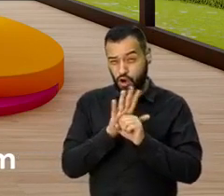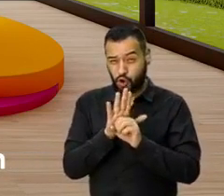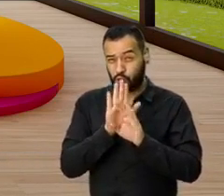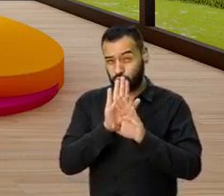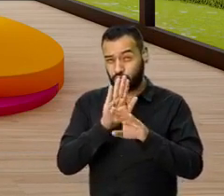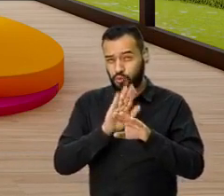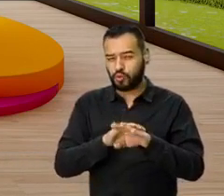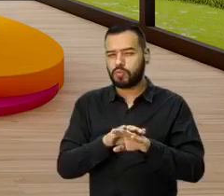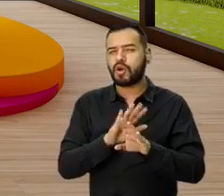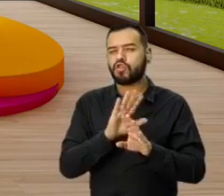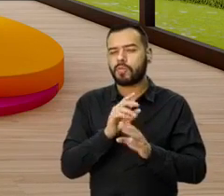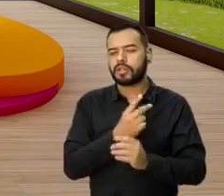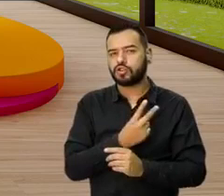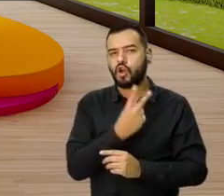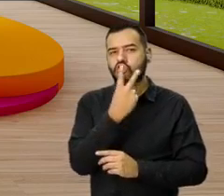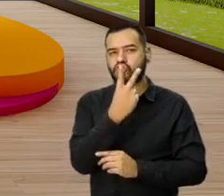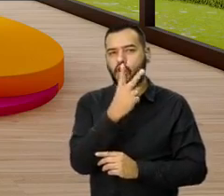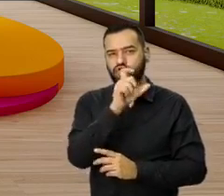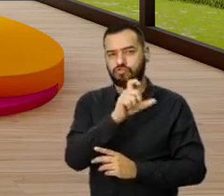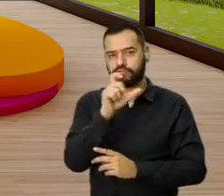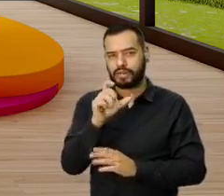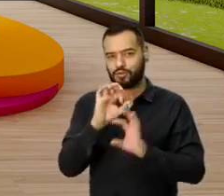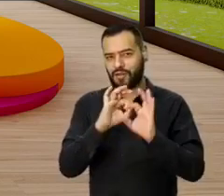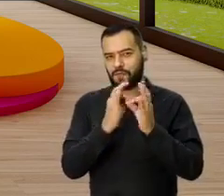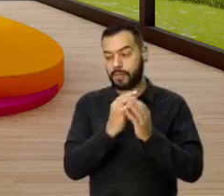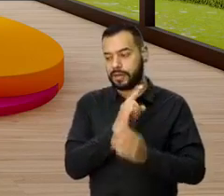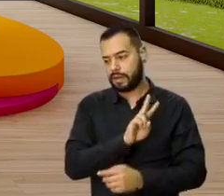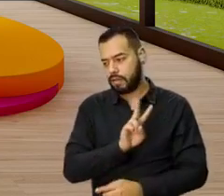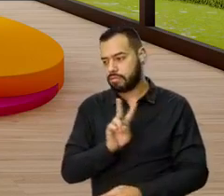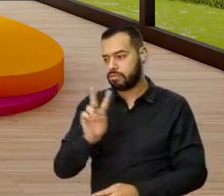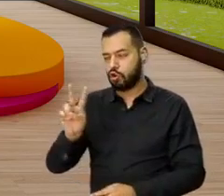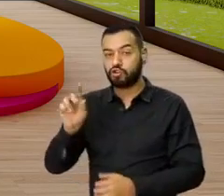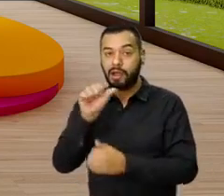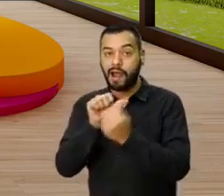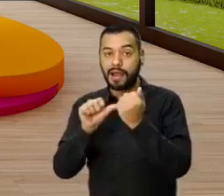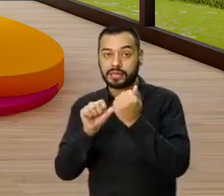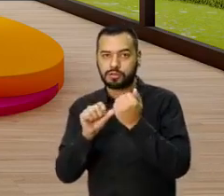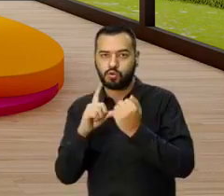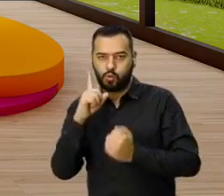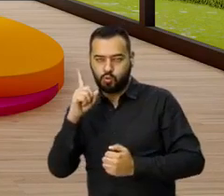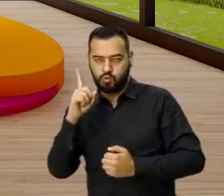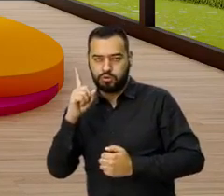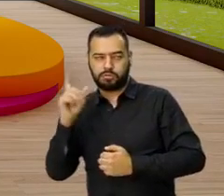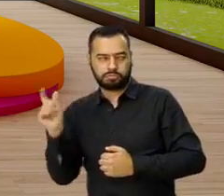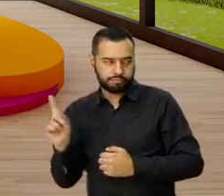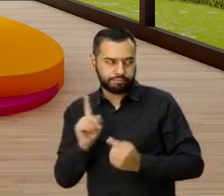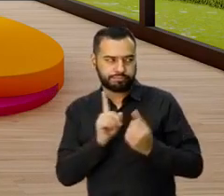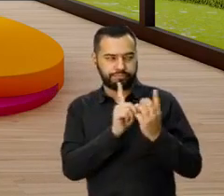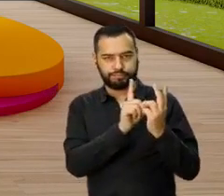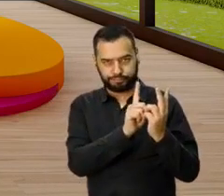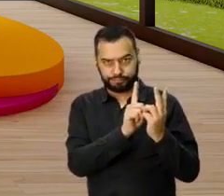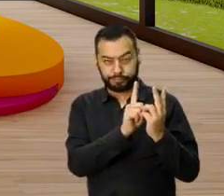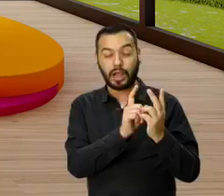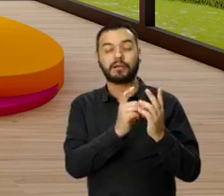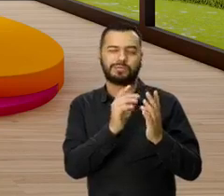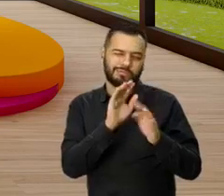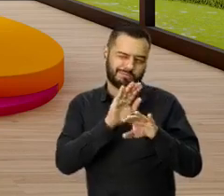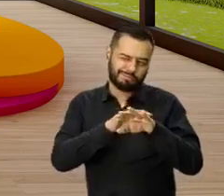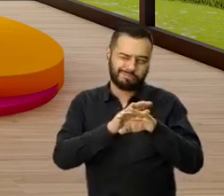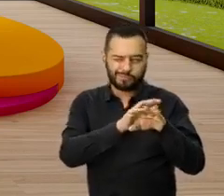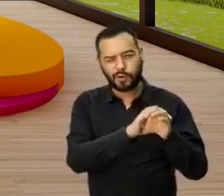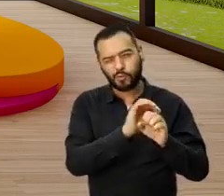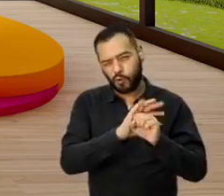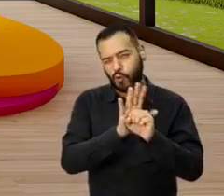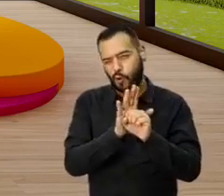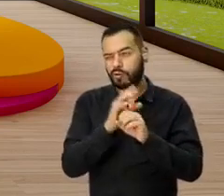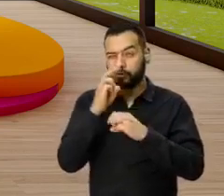veces solamente podemos ingresar dos personas por visitas, y el asesor trata de ayudarlos, es algo que les pedimos por pandemia